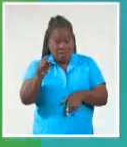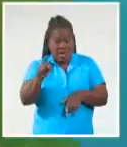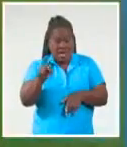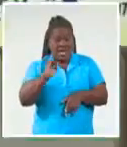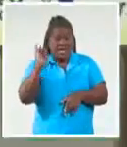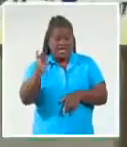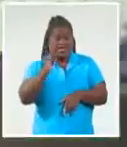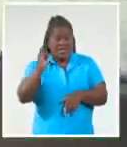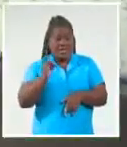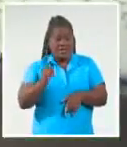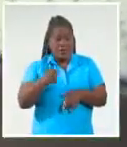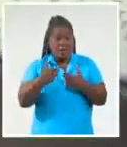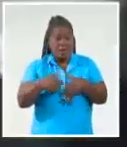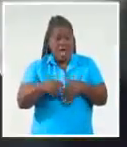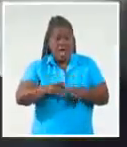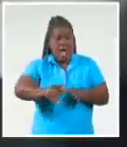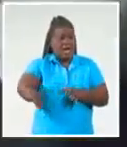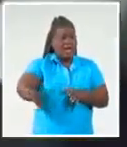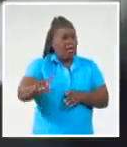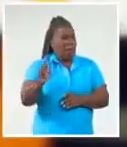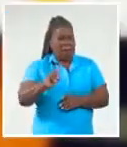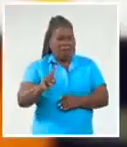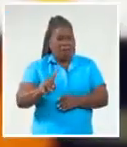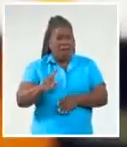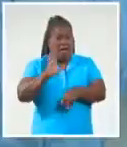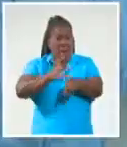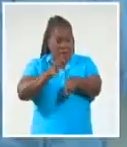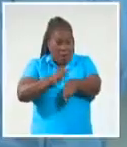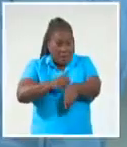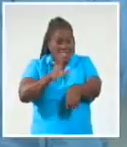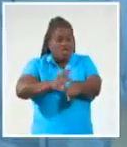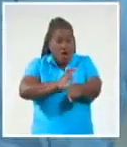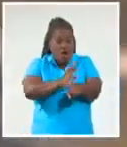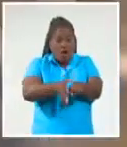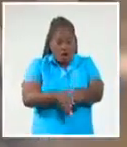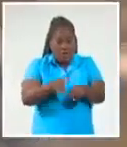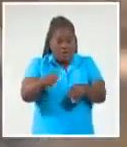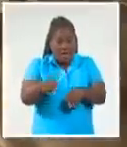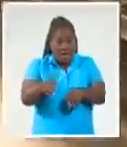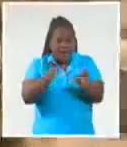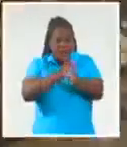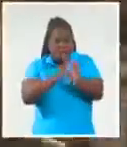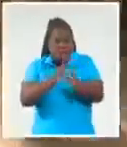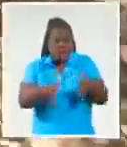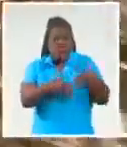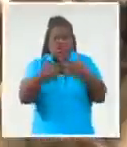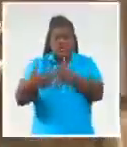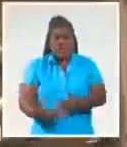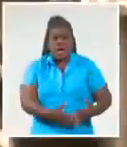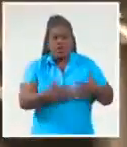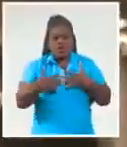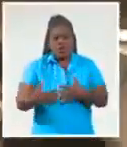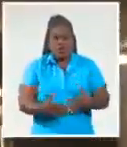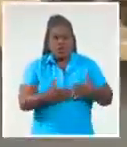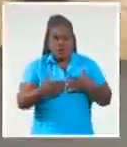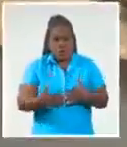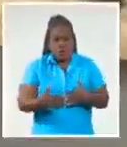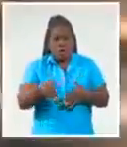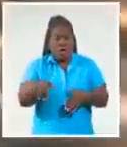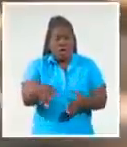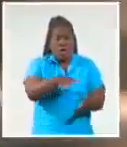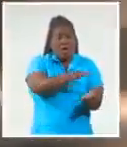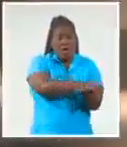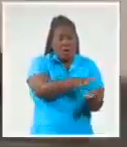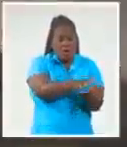no es un hecho aislado. En plena pandemia, la persecución financiera de Washington provocó la acumulación de